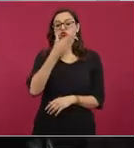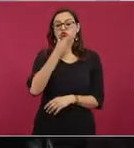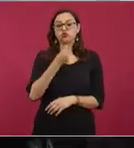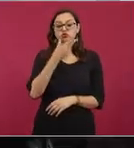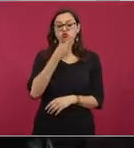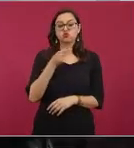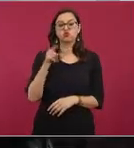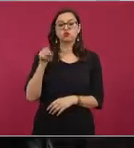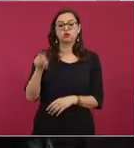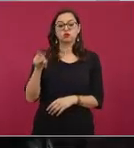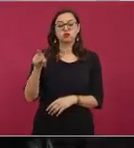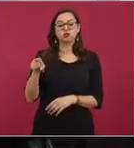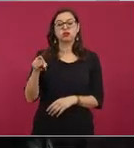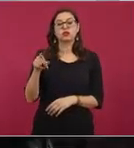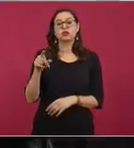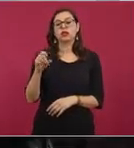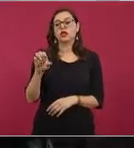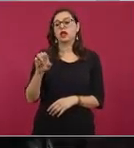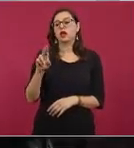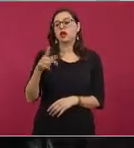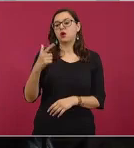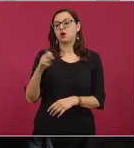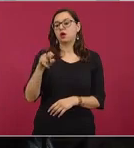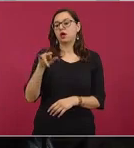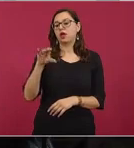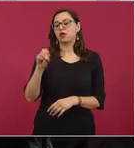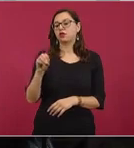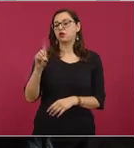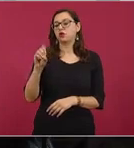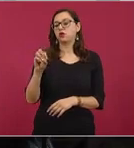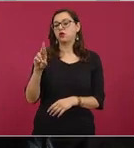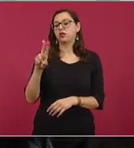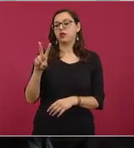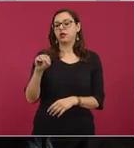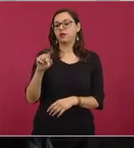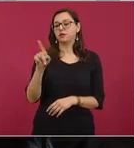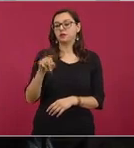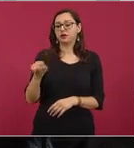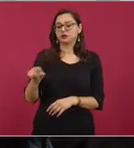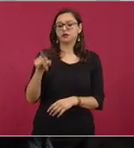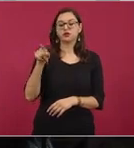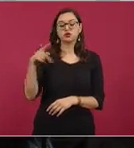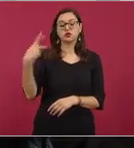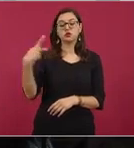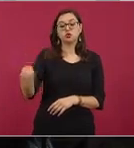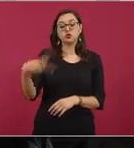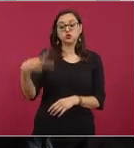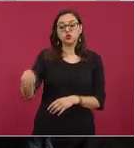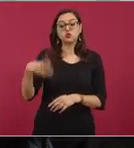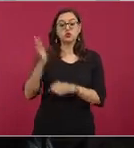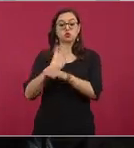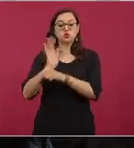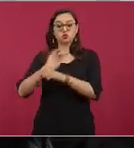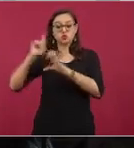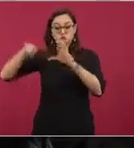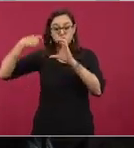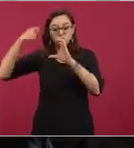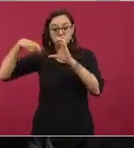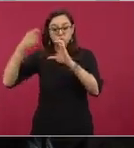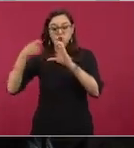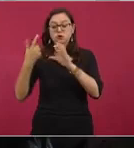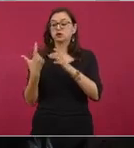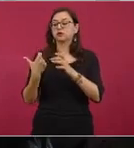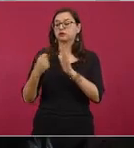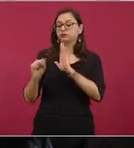devoluciones. Recibieron tres millones de pesos de parte del gobierno de Guerrero cuando se estaba filmando solamente por poner los